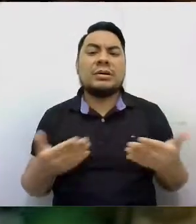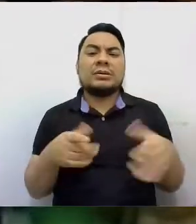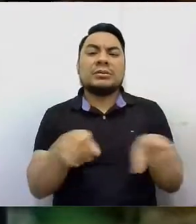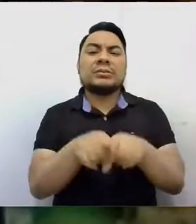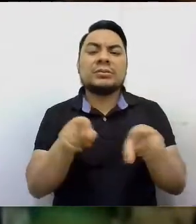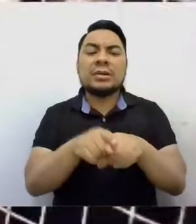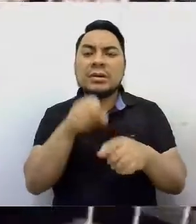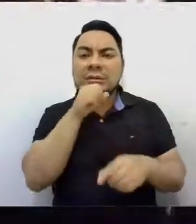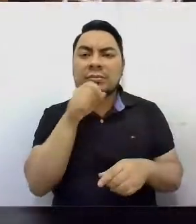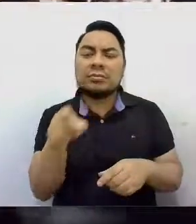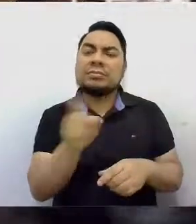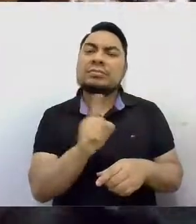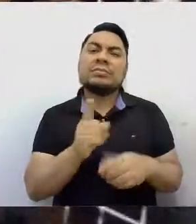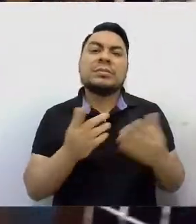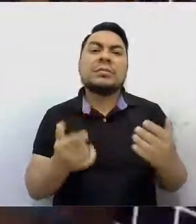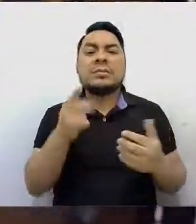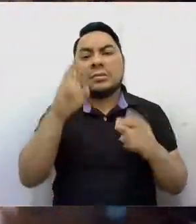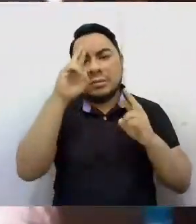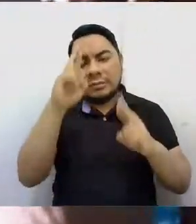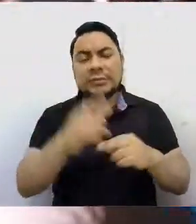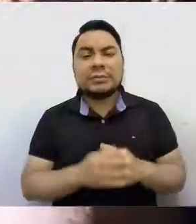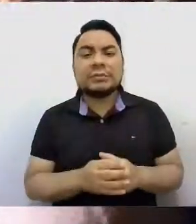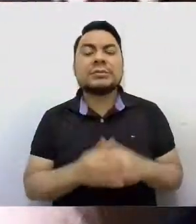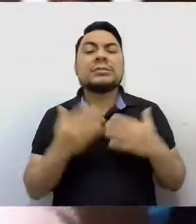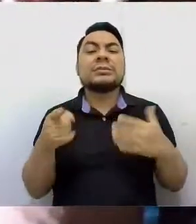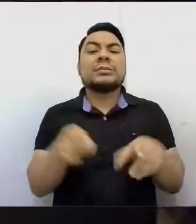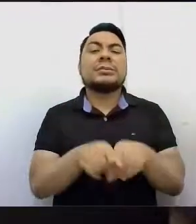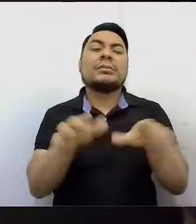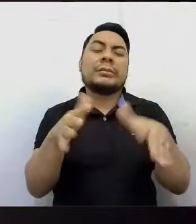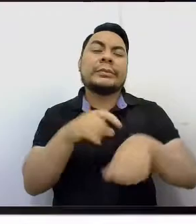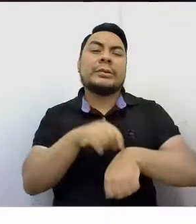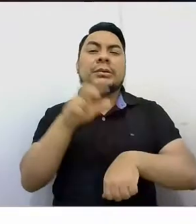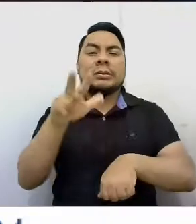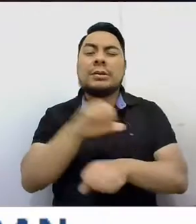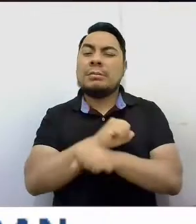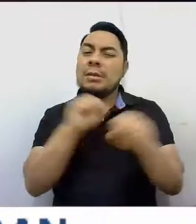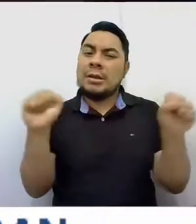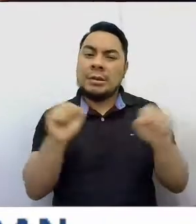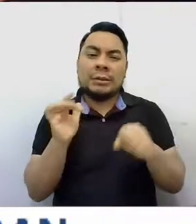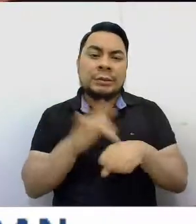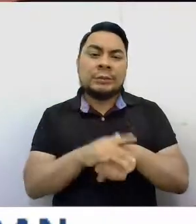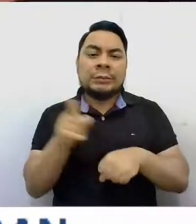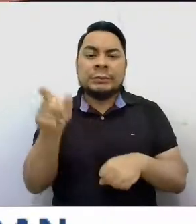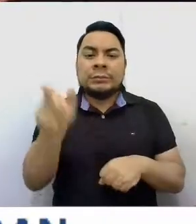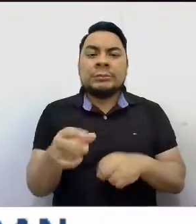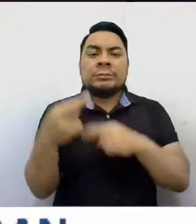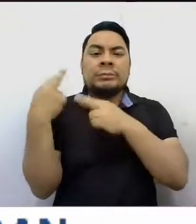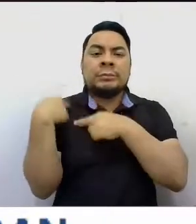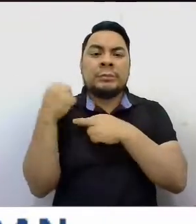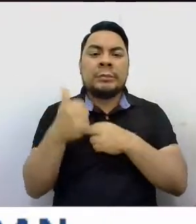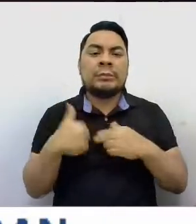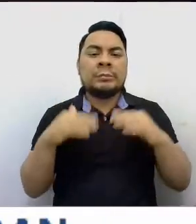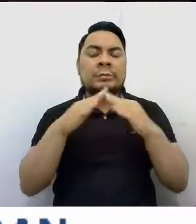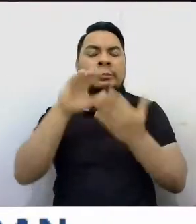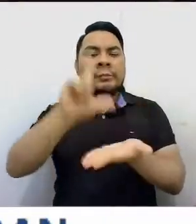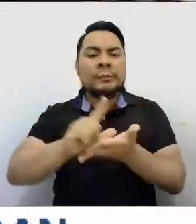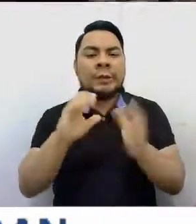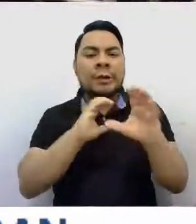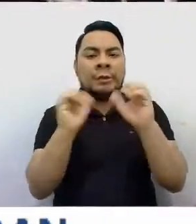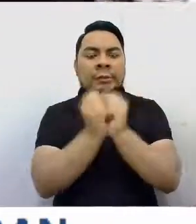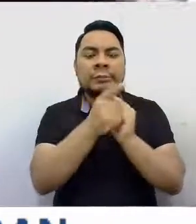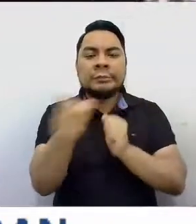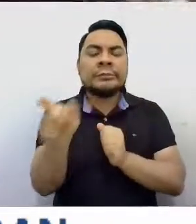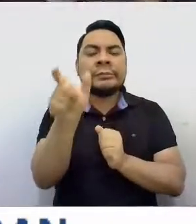vamos a respetar. Alrededor de las 3 de la mañana, el representante de la Municipalidad de Linn conversó con los comerciantes